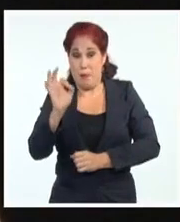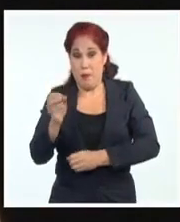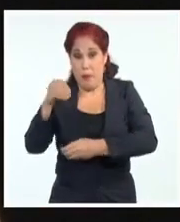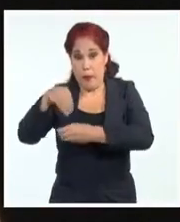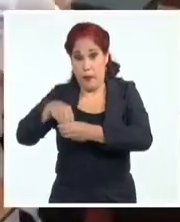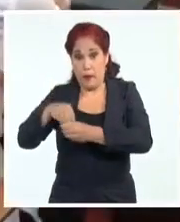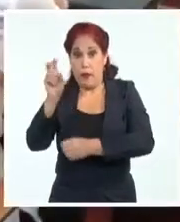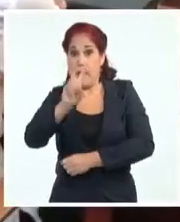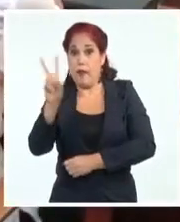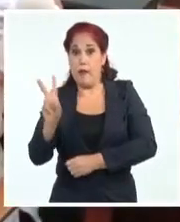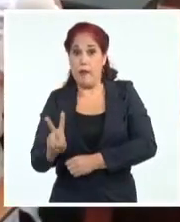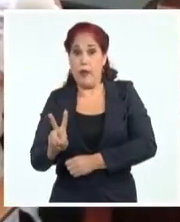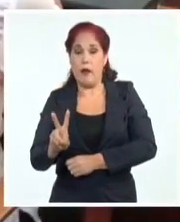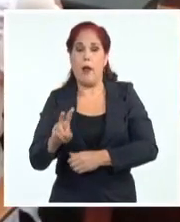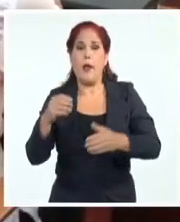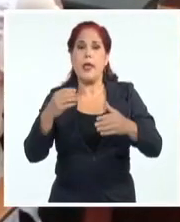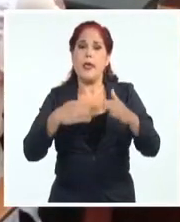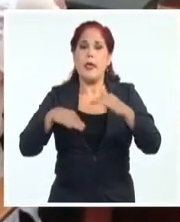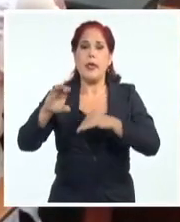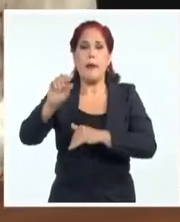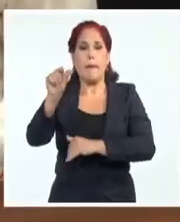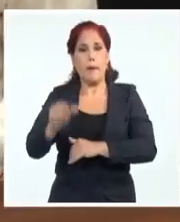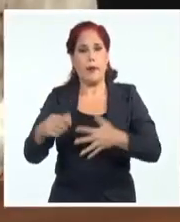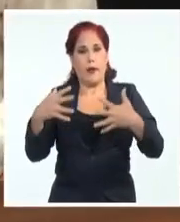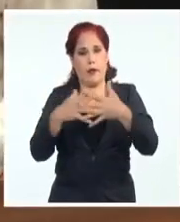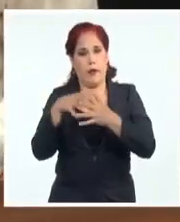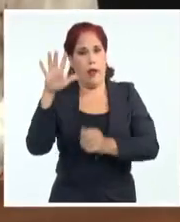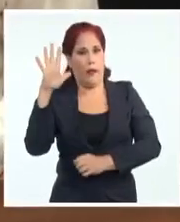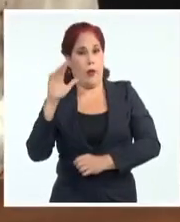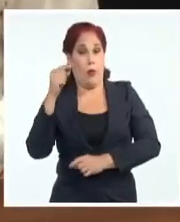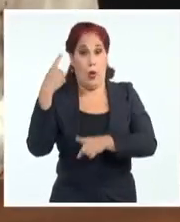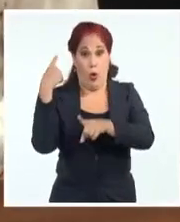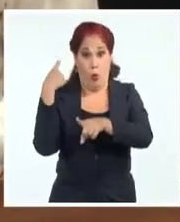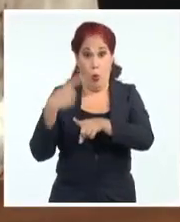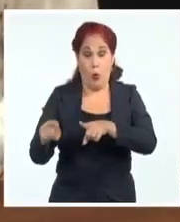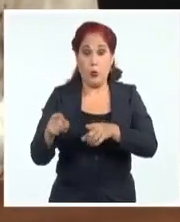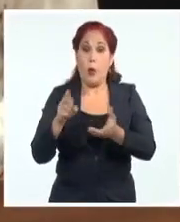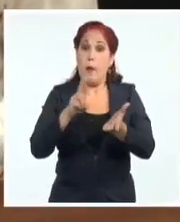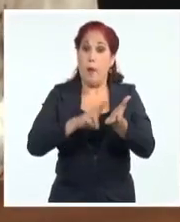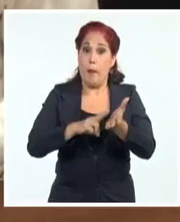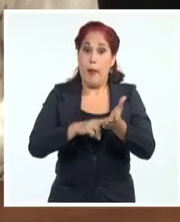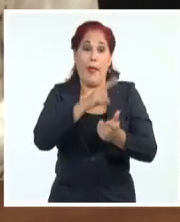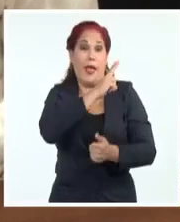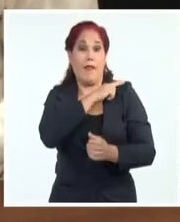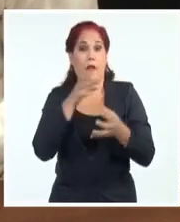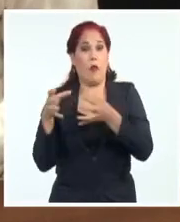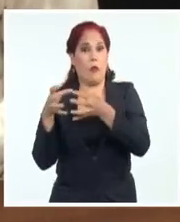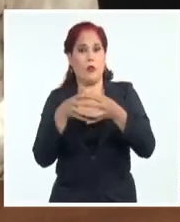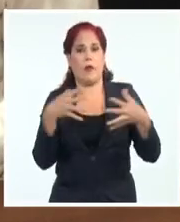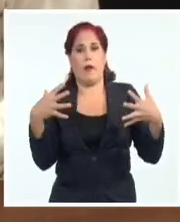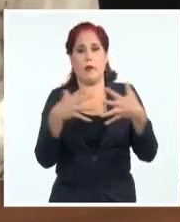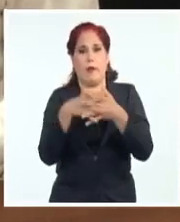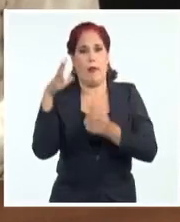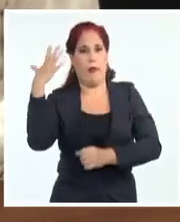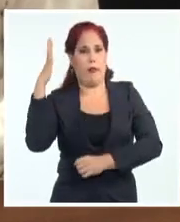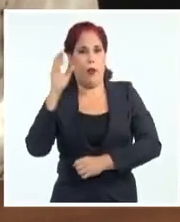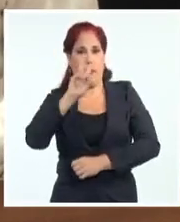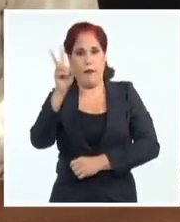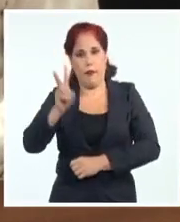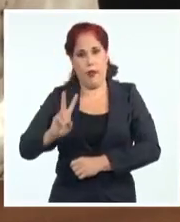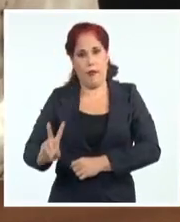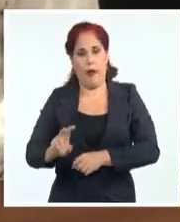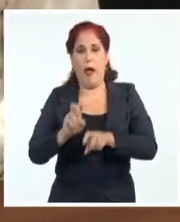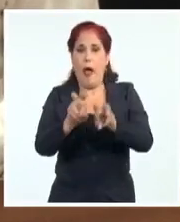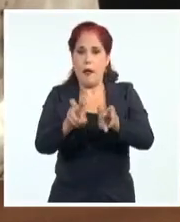canciller. Bu Hai Ha, miembro del Comité Central del Partido Comunista de Vietnam y jefe de la Comisión de Relaciones Exteriores de la Asamblea